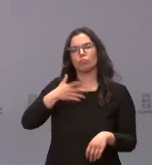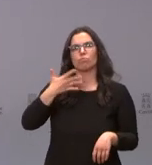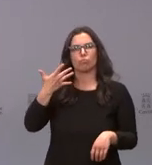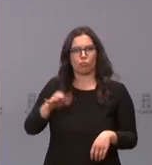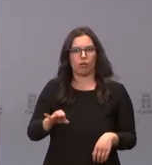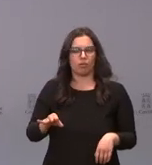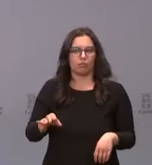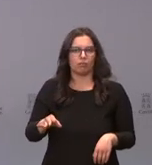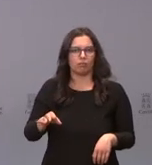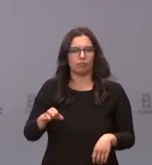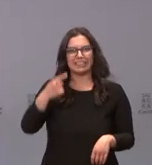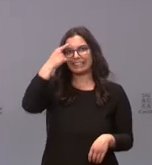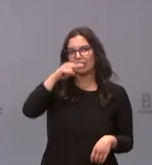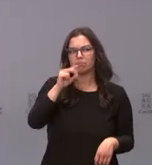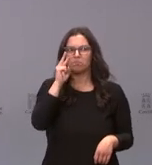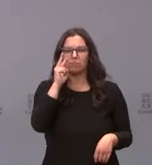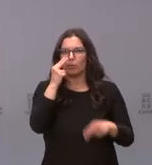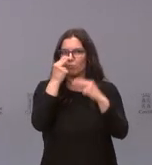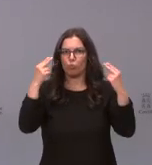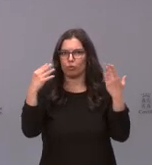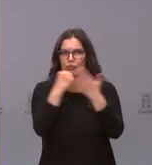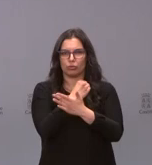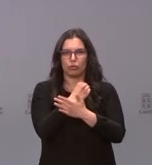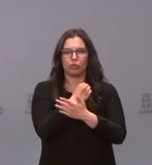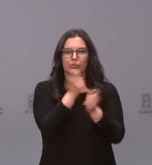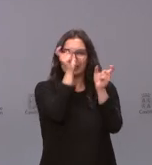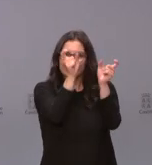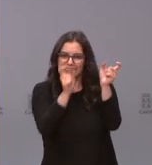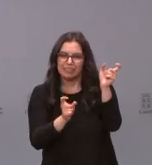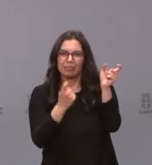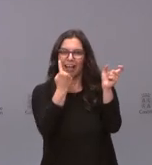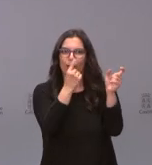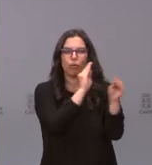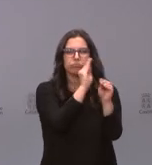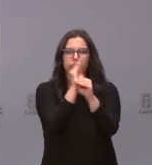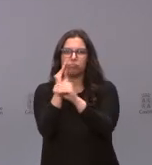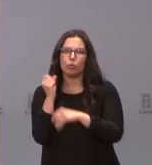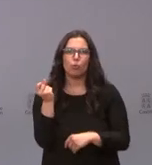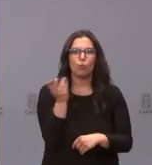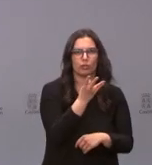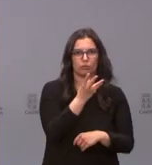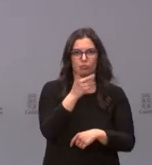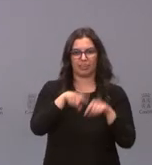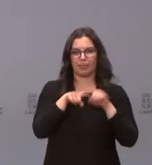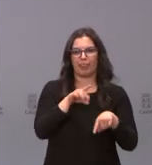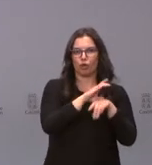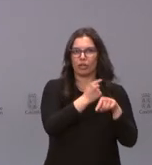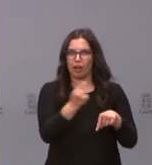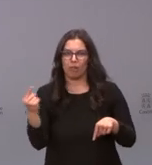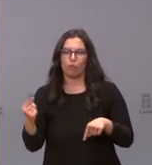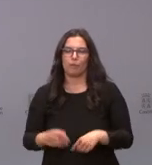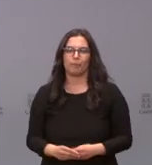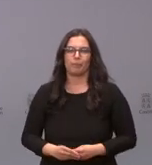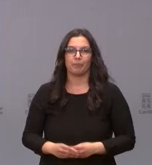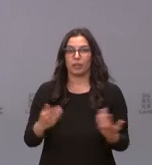de saber qué se ha destinado a cada uno de los medios consejería por consejería.